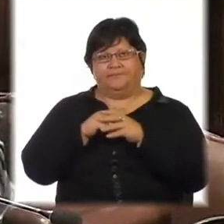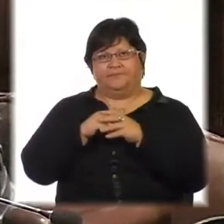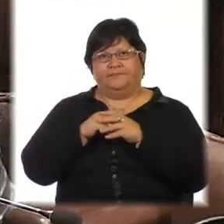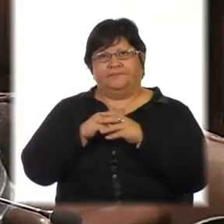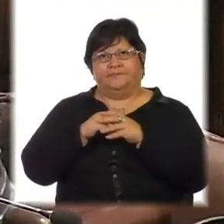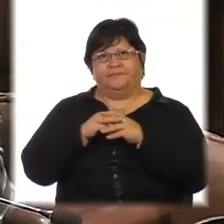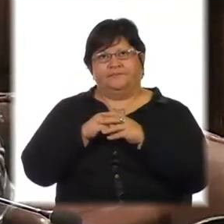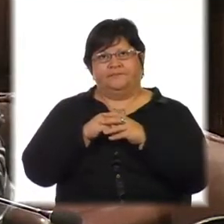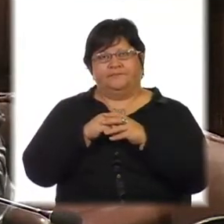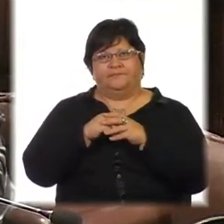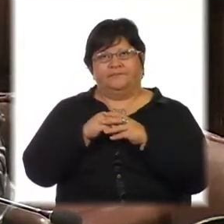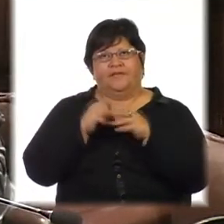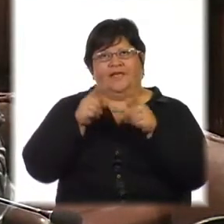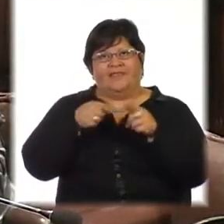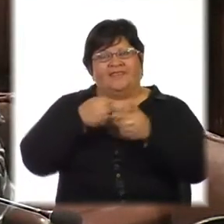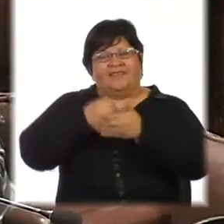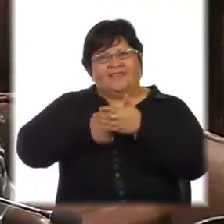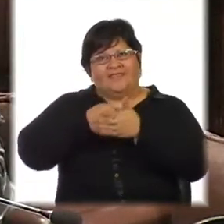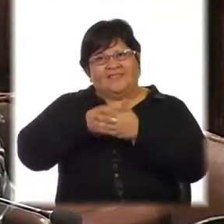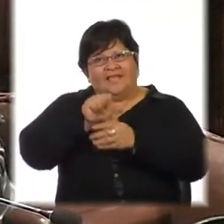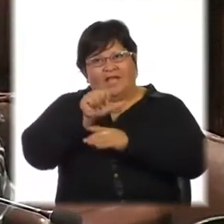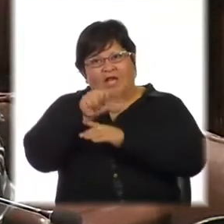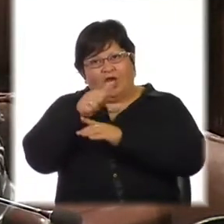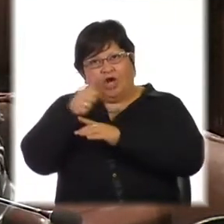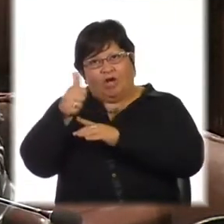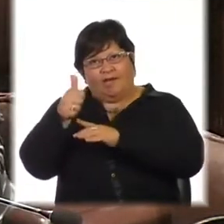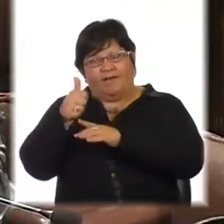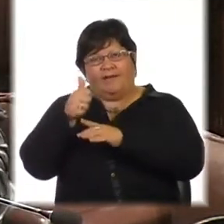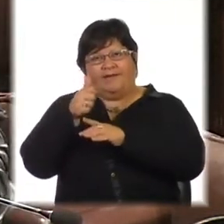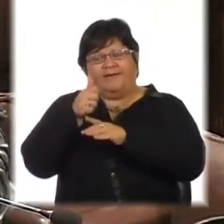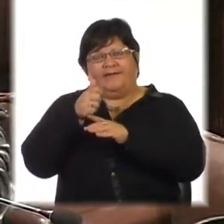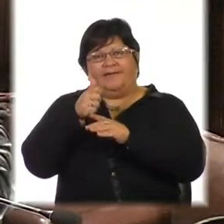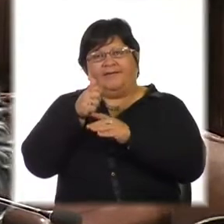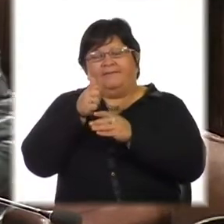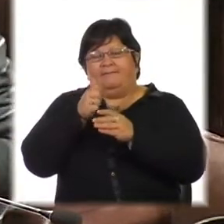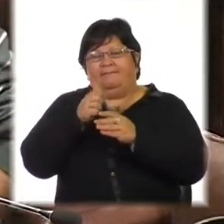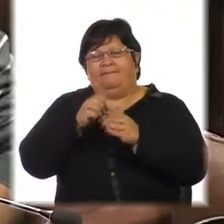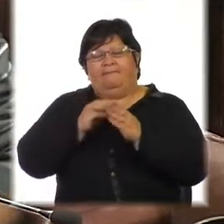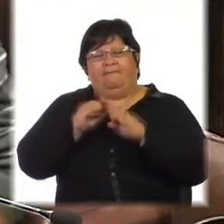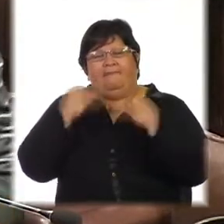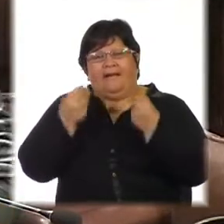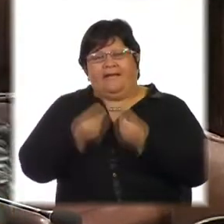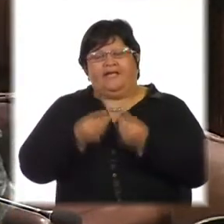tender a lograr el pleno ejercicio de derechos de las personas trans que viven en Uruguay.